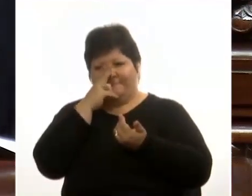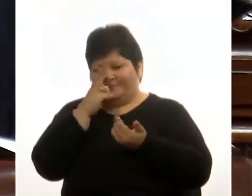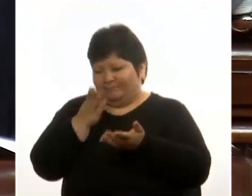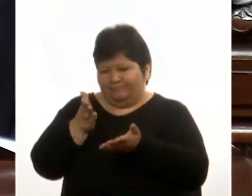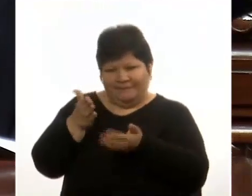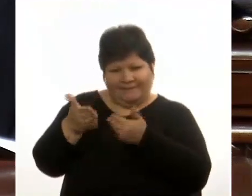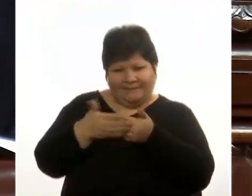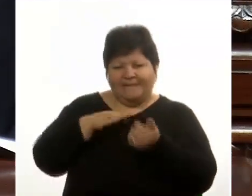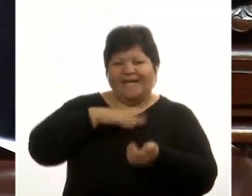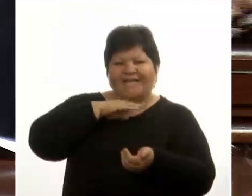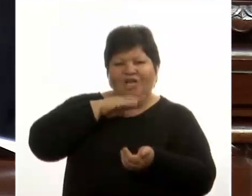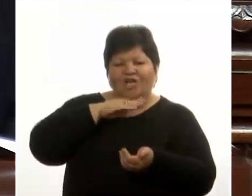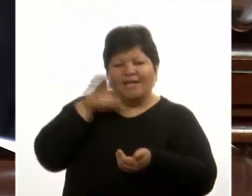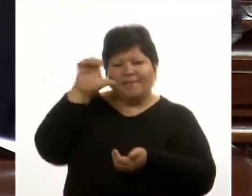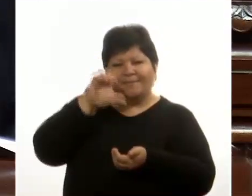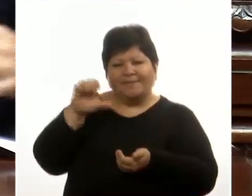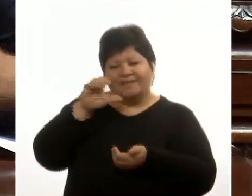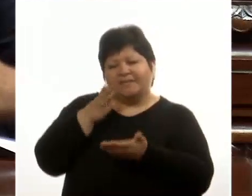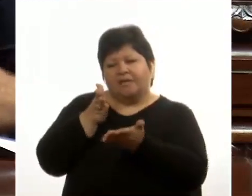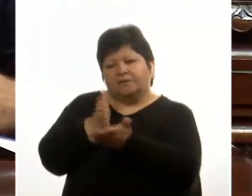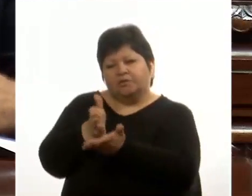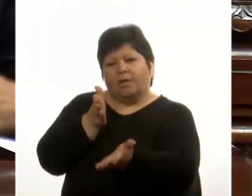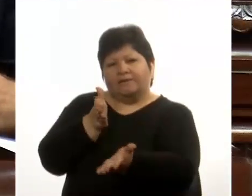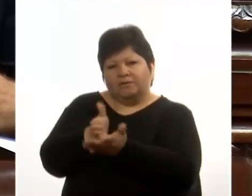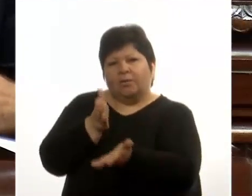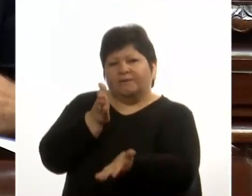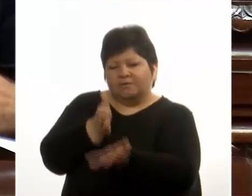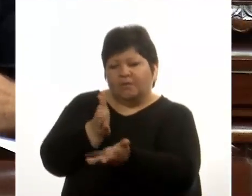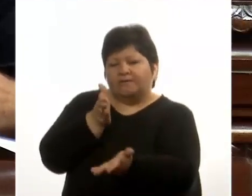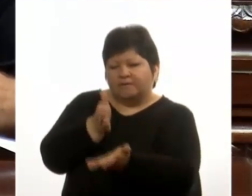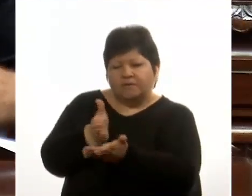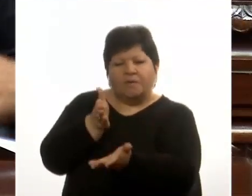evitar que haya un caos durante el año electoral.